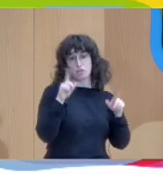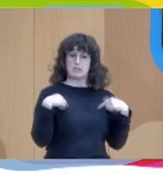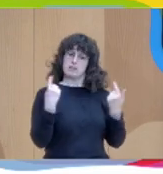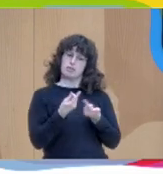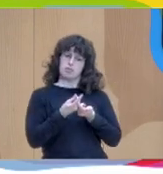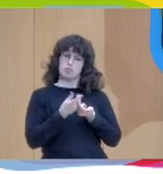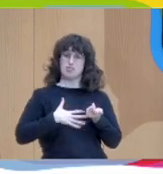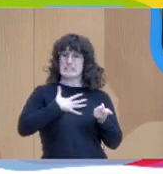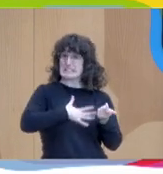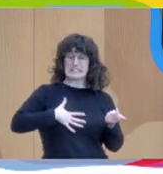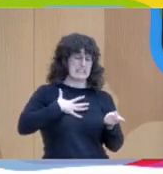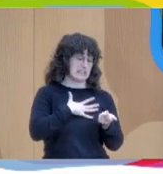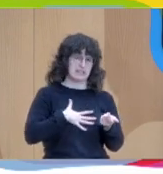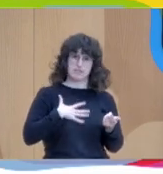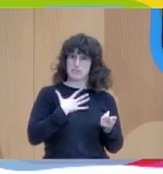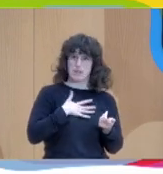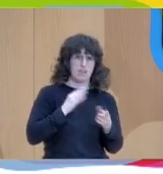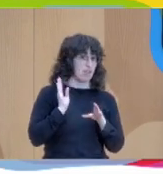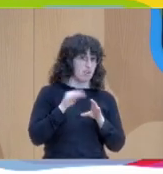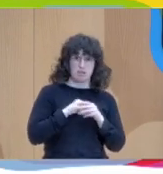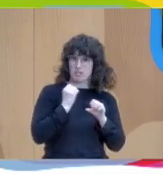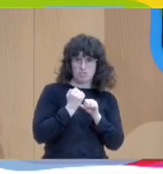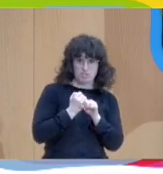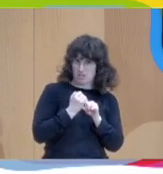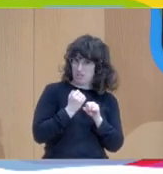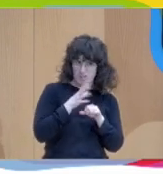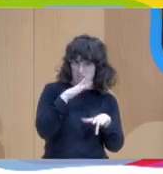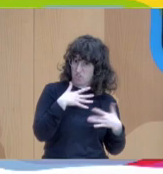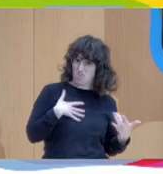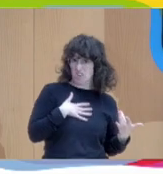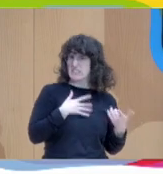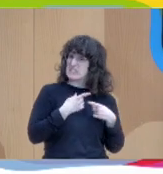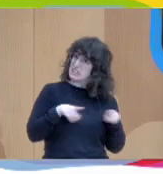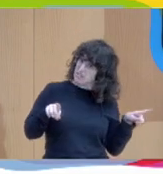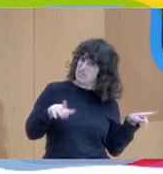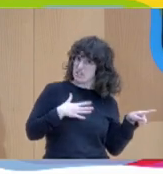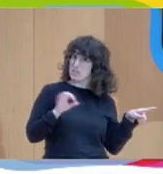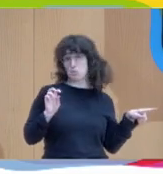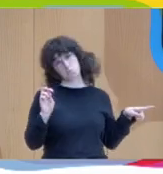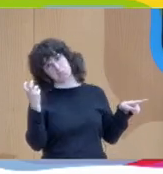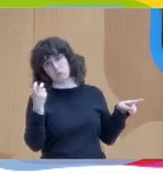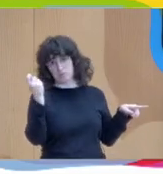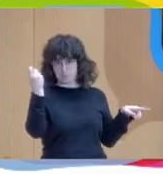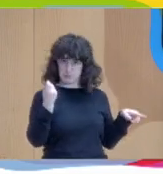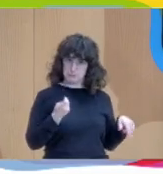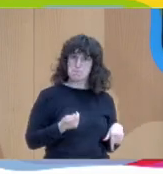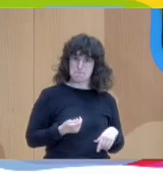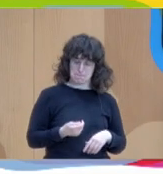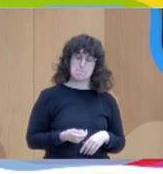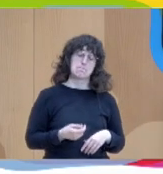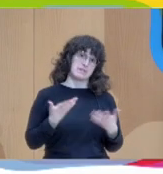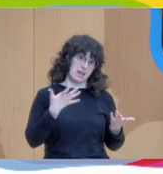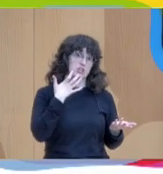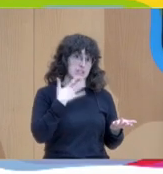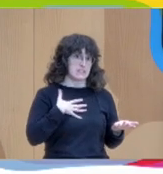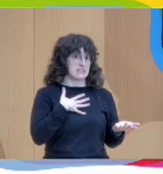en el trabajo como profesionales diferente a la que tenemos ahora eso es lo que sí y si estáis satisfechos se va a